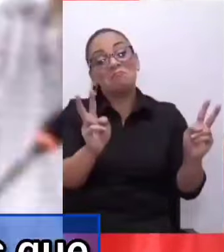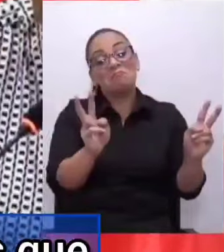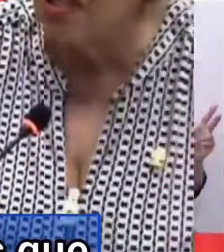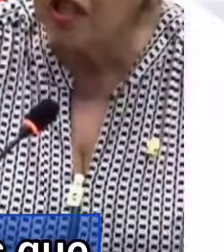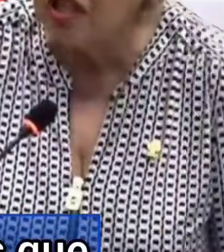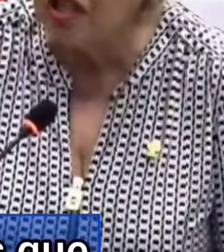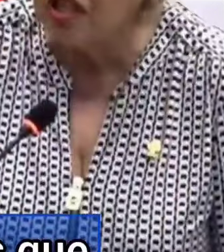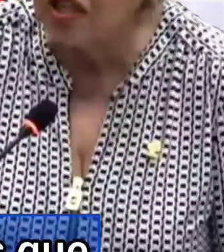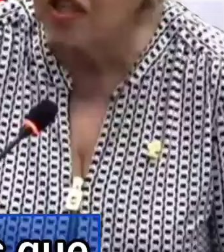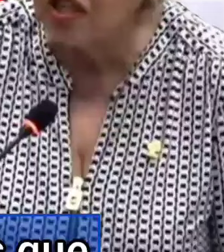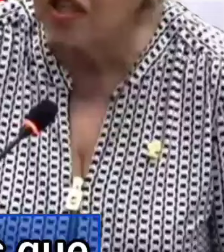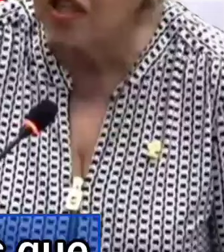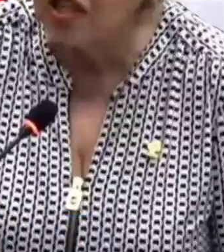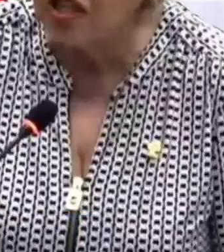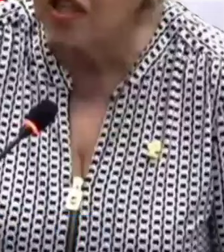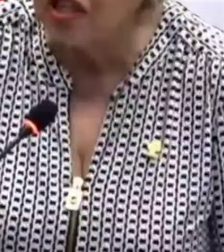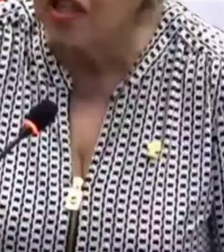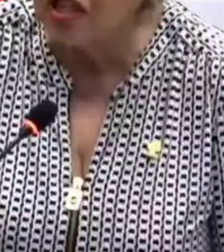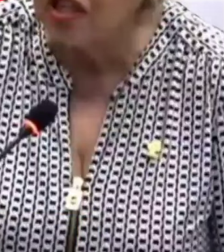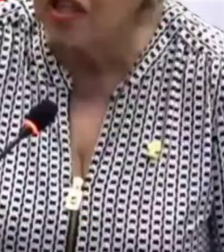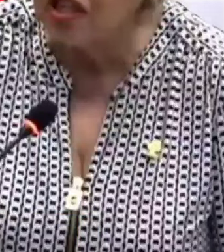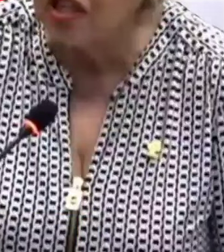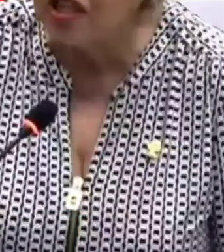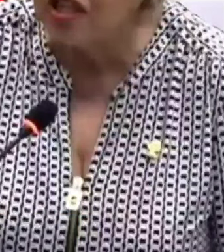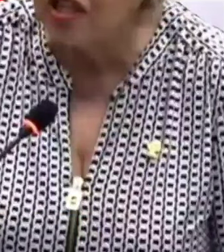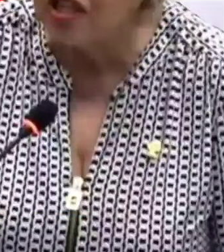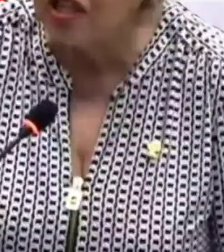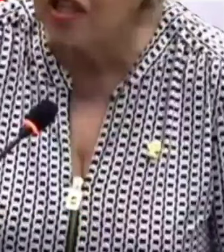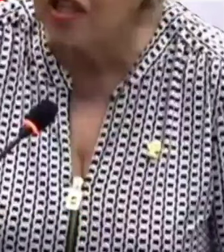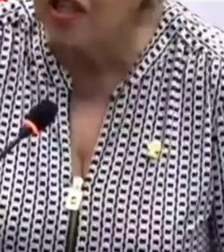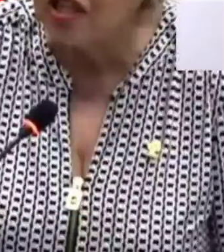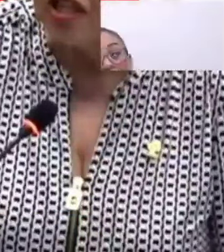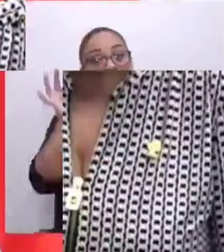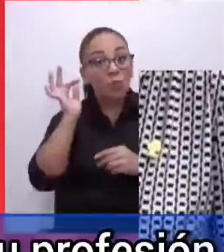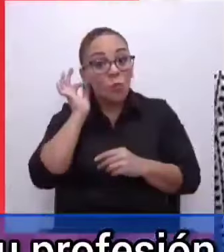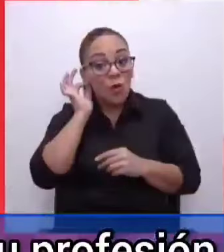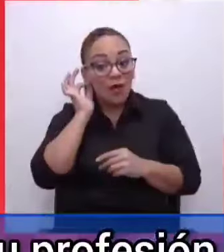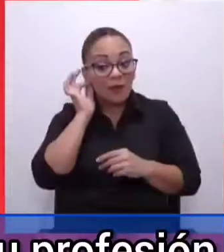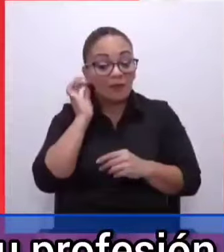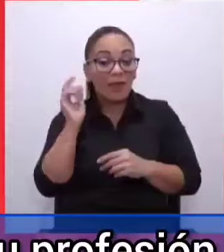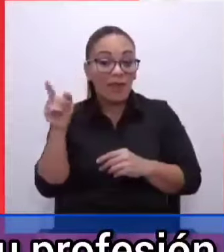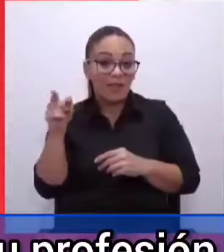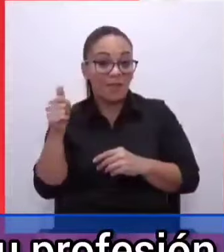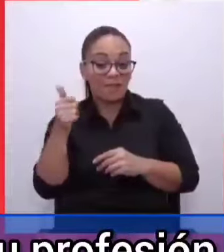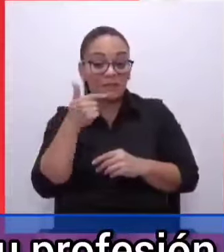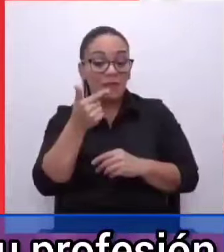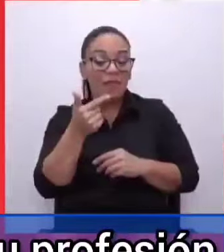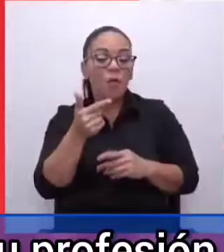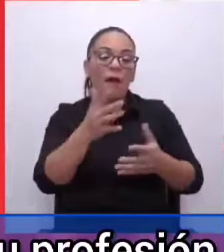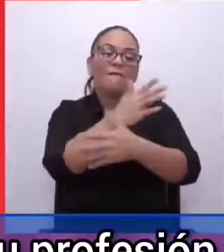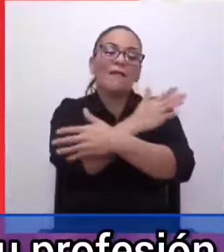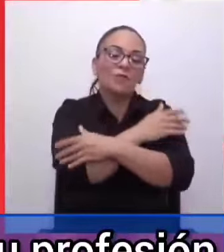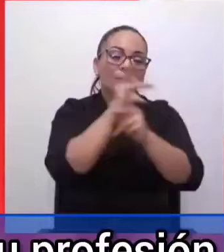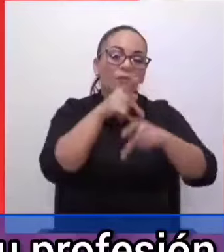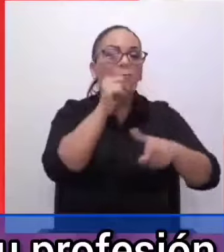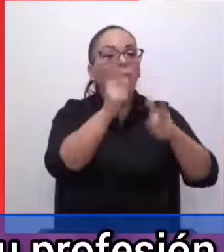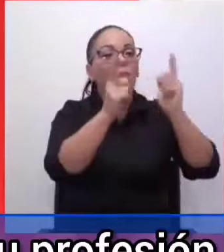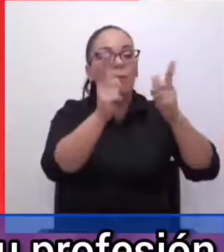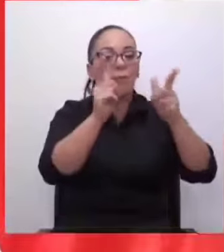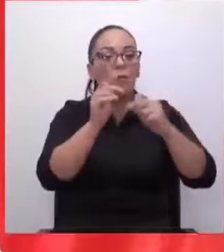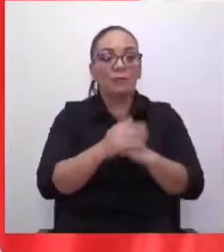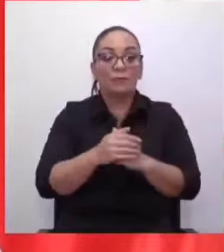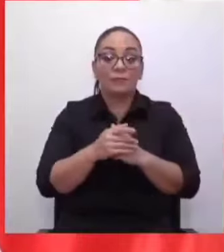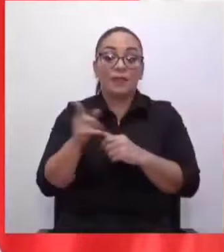quiera dar abrazos a los que pegan balazos, que lo hace también en el ejercicio liberal de su